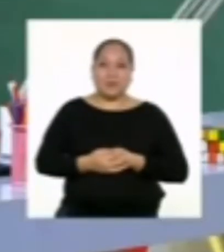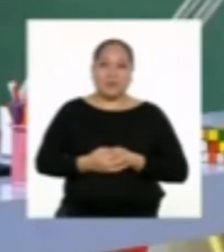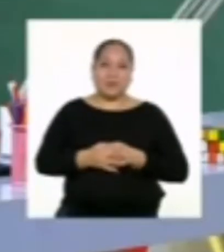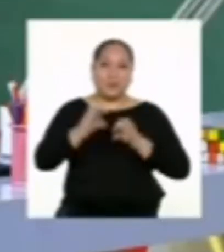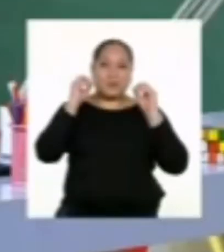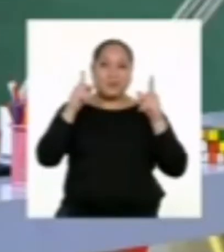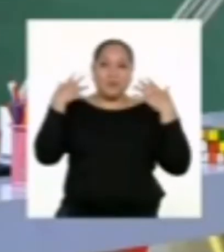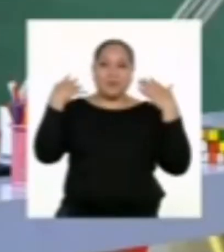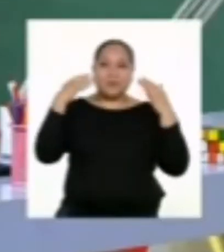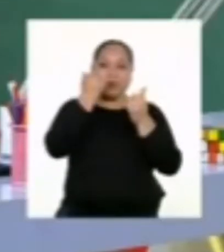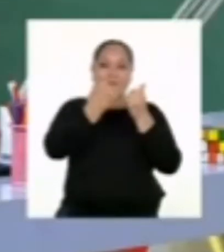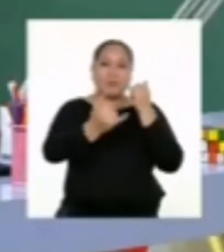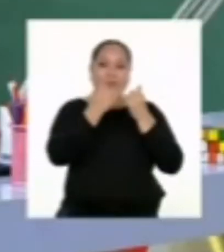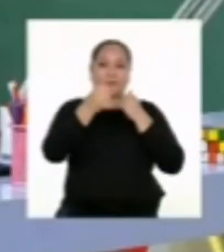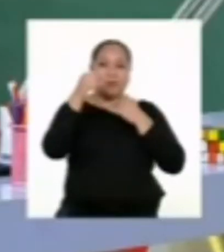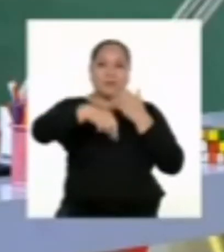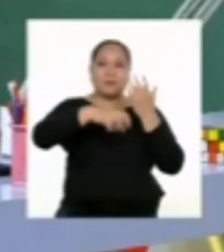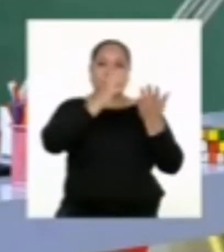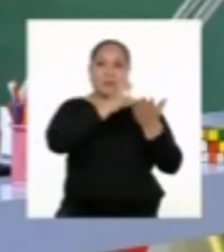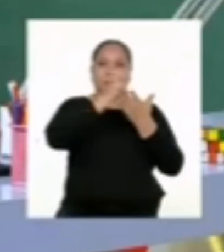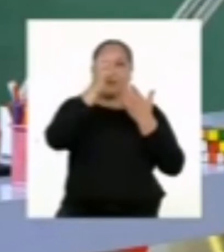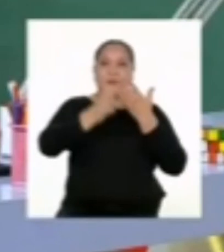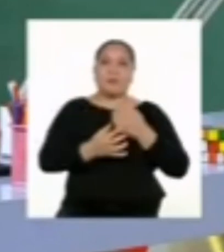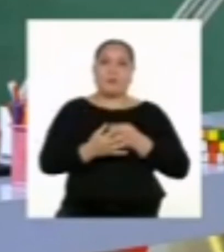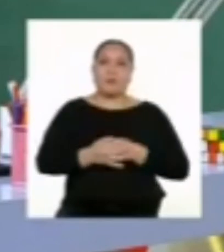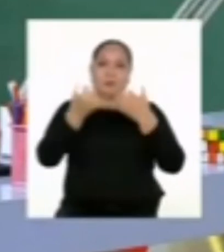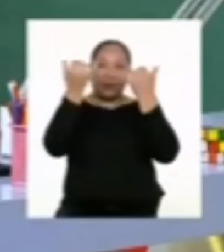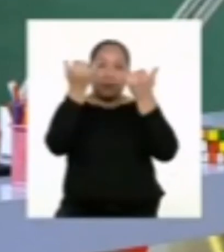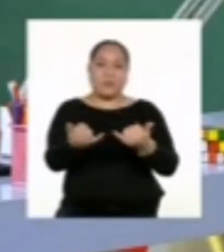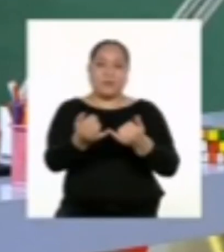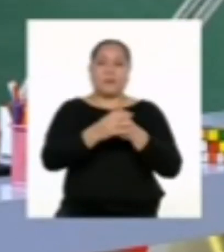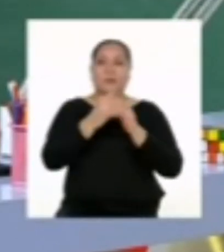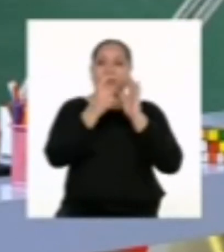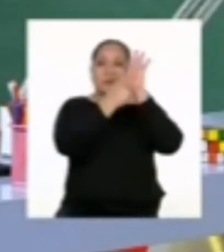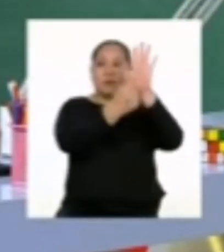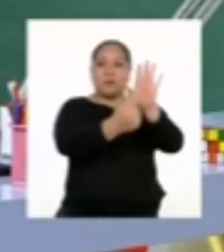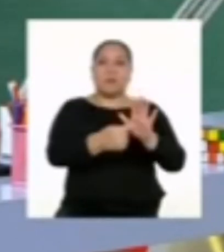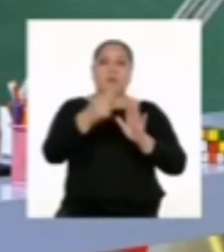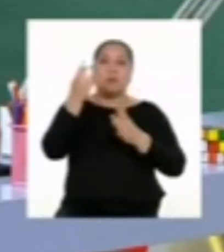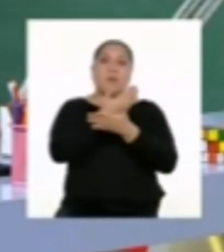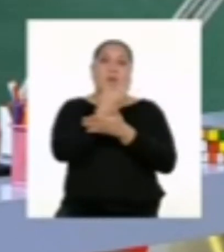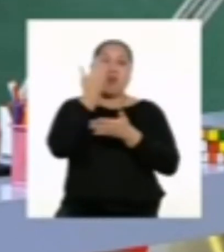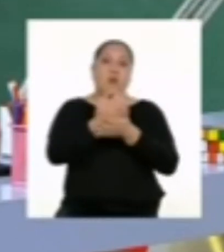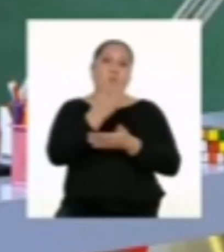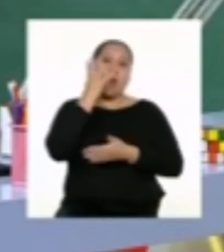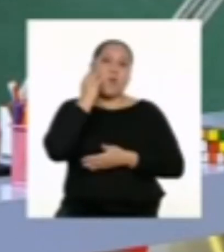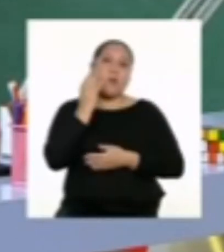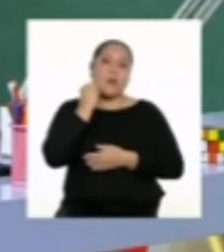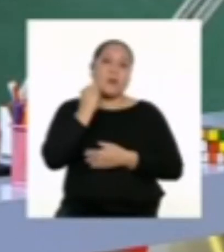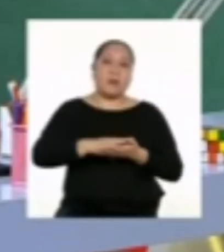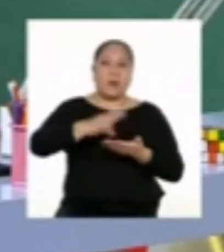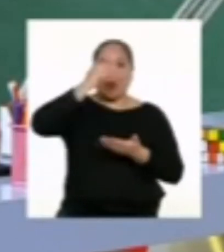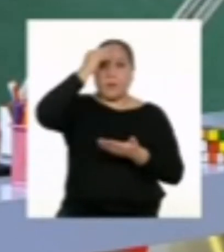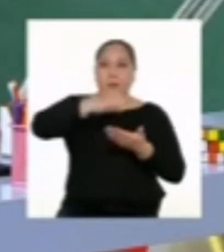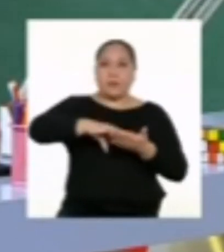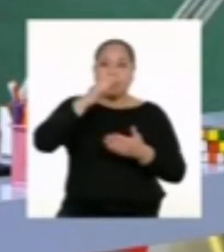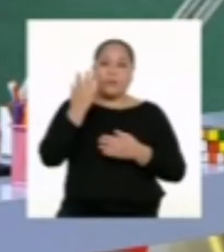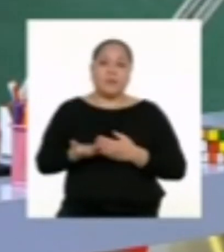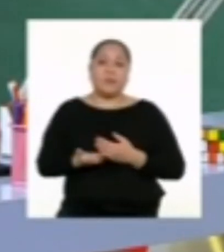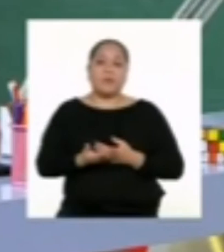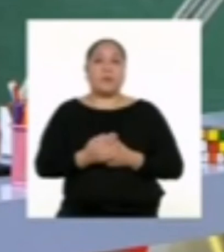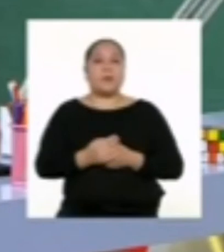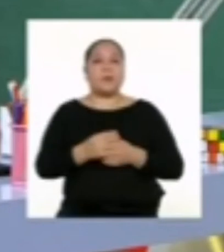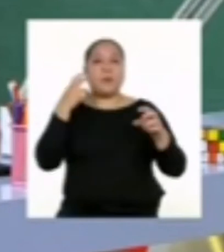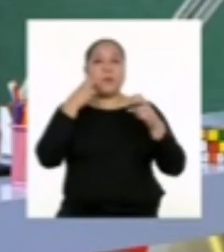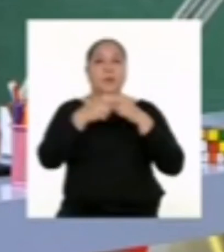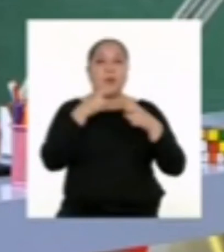Bueno, ya hemos llegado a la parte final del programa. Hoy hemos presentado una nueva experiencia de aprendizaje en base a